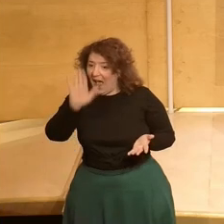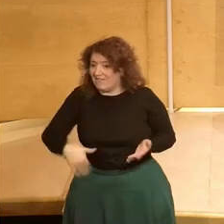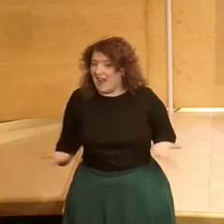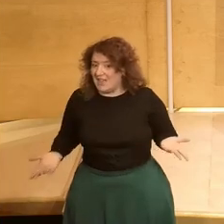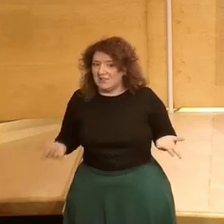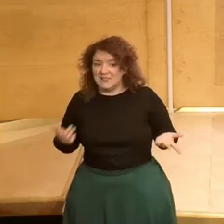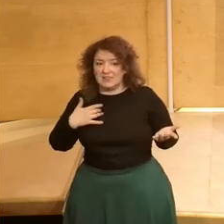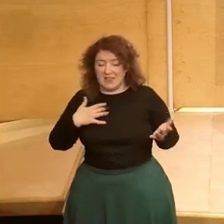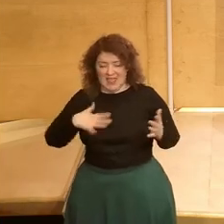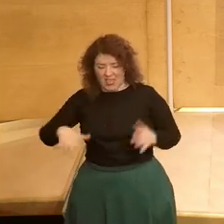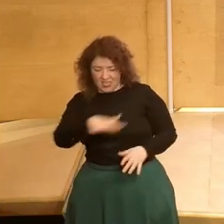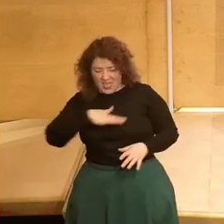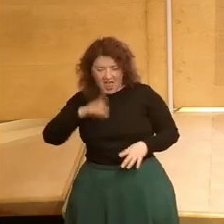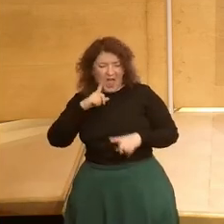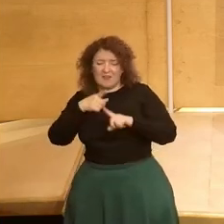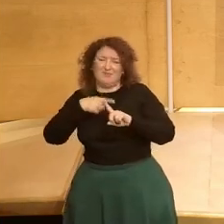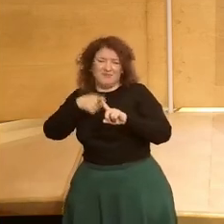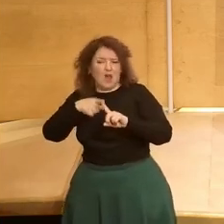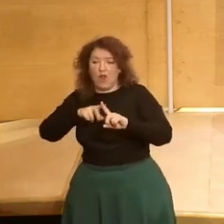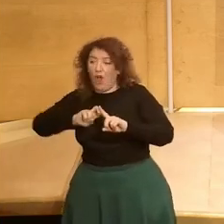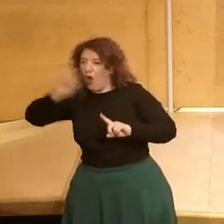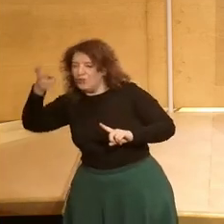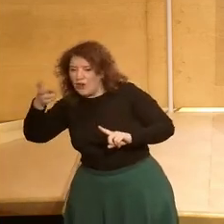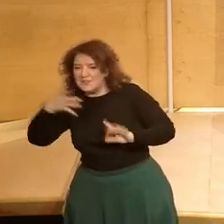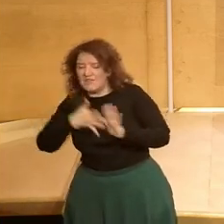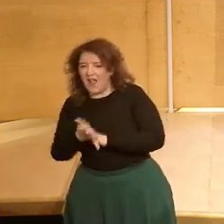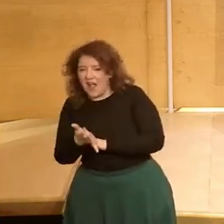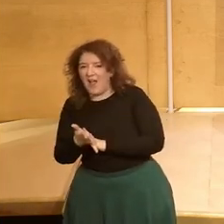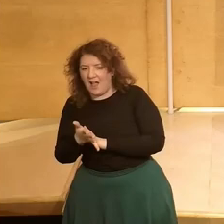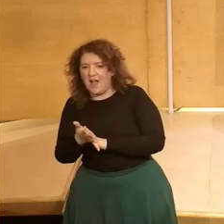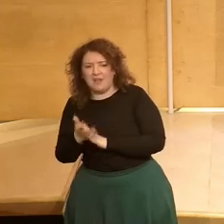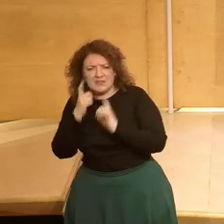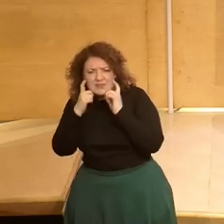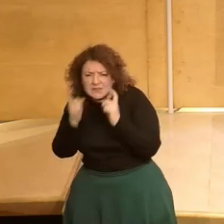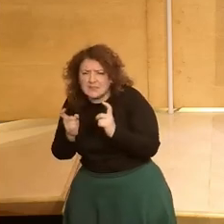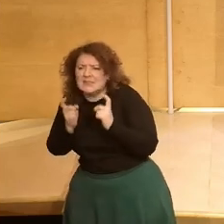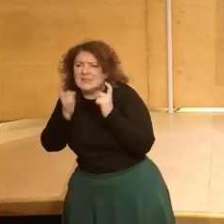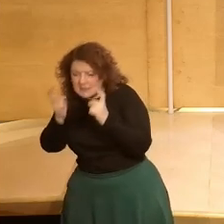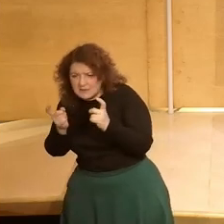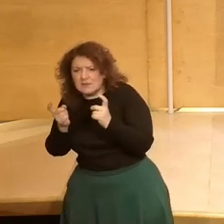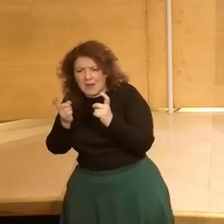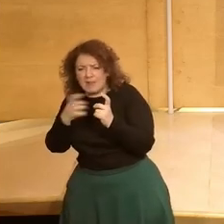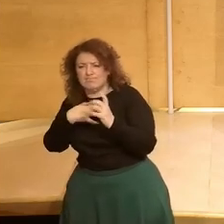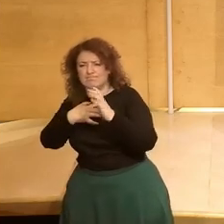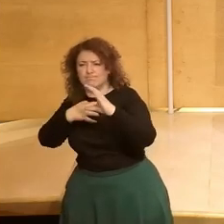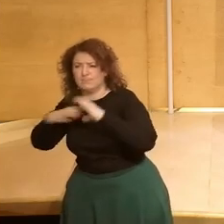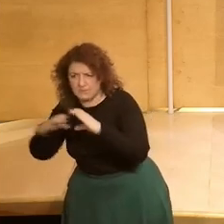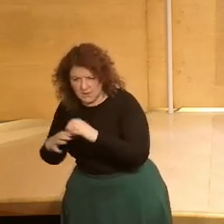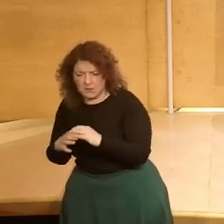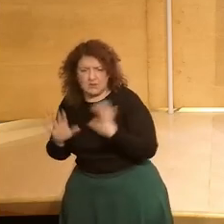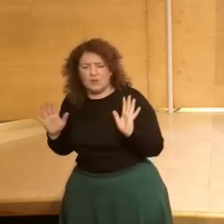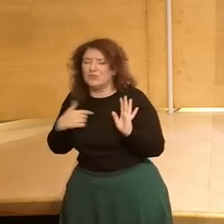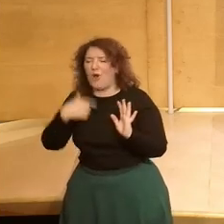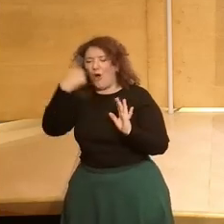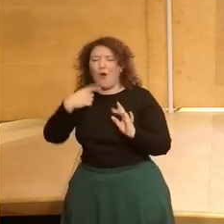moverte fuera de tus círculos te obliga a hacer ese esfuerzo de comunicar no de